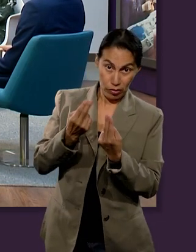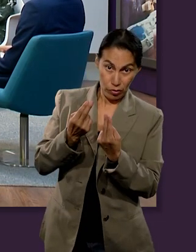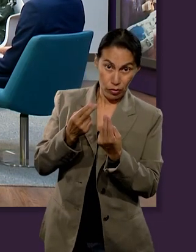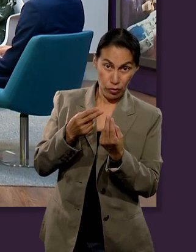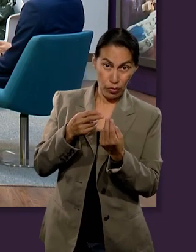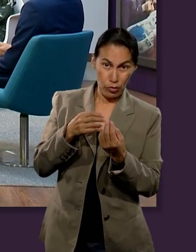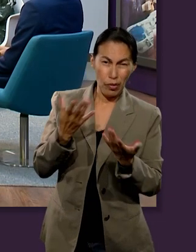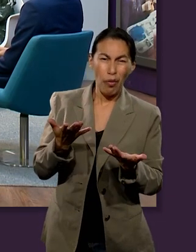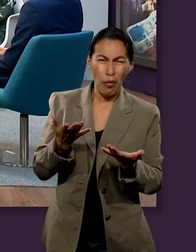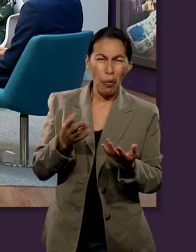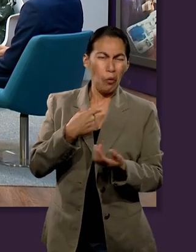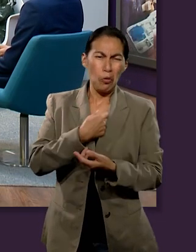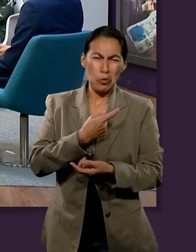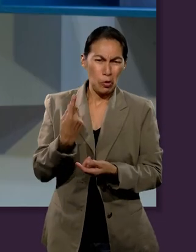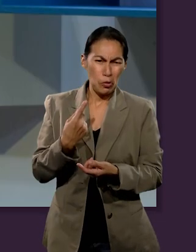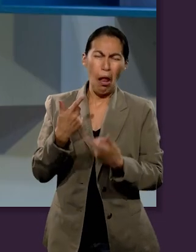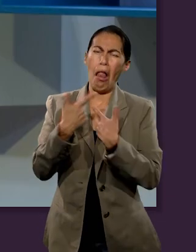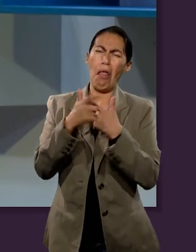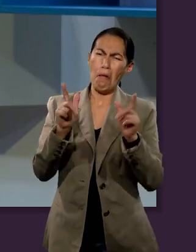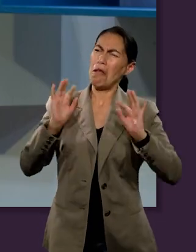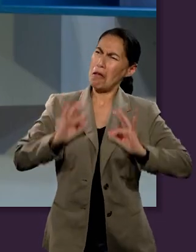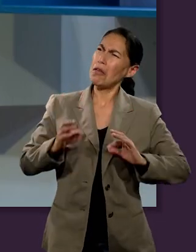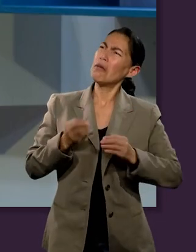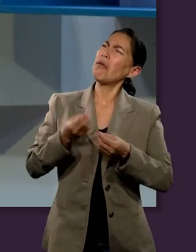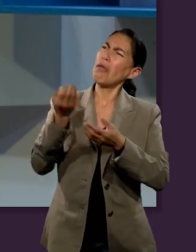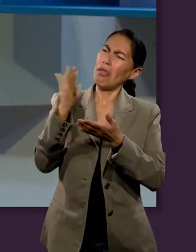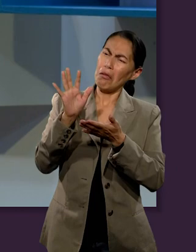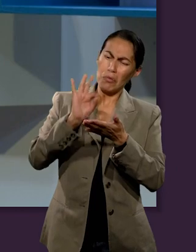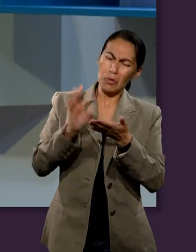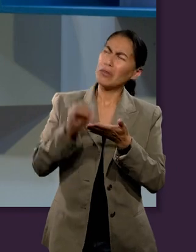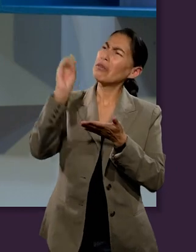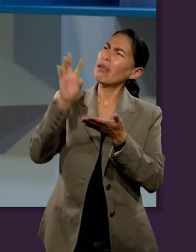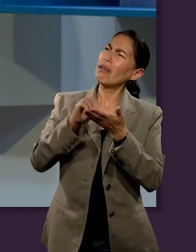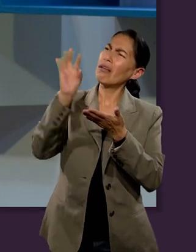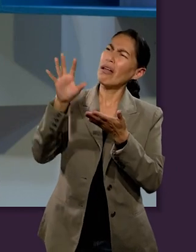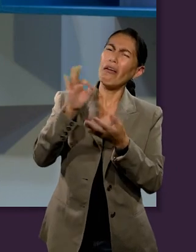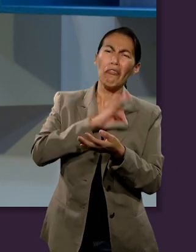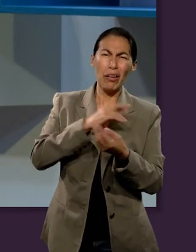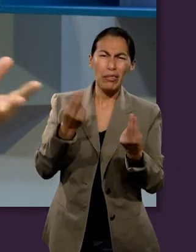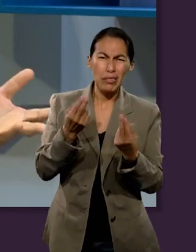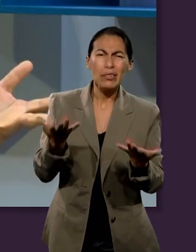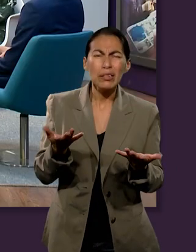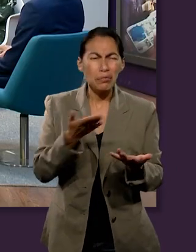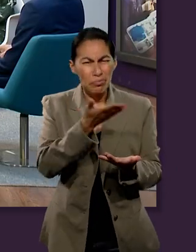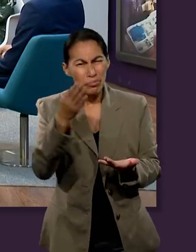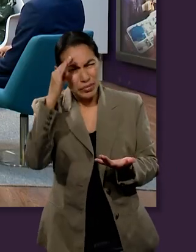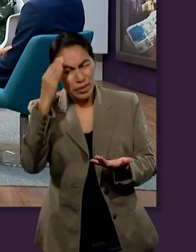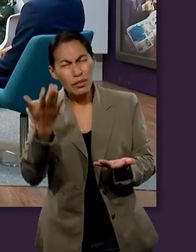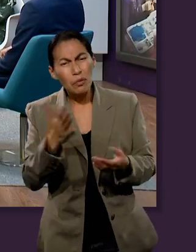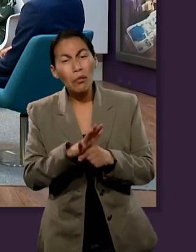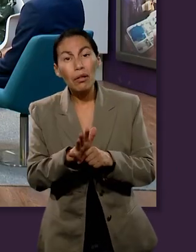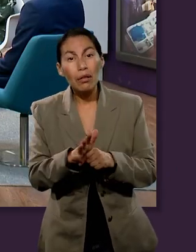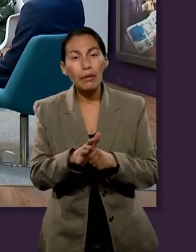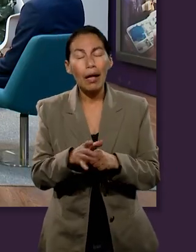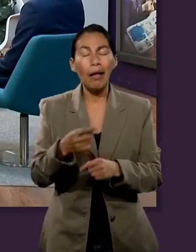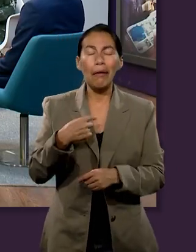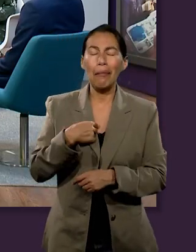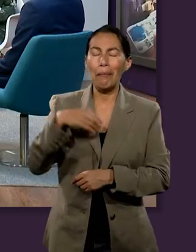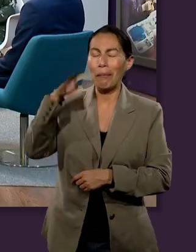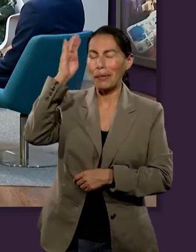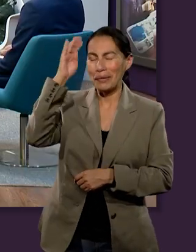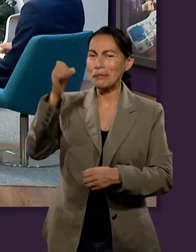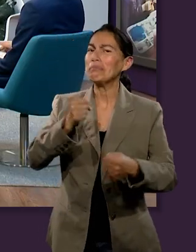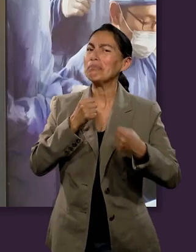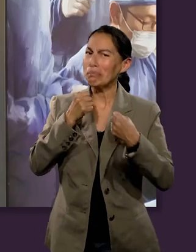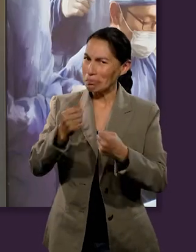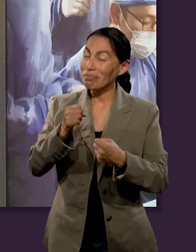semana? ¿O simplemente lo damos y lo damos? ¿O se necesita fe para esto? ¿Qué piensan ustedes, chicos? Yo creo que sin